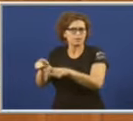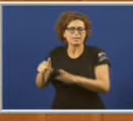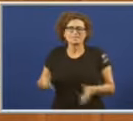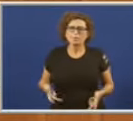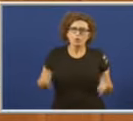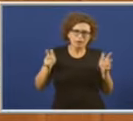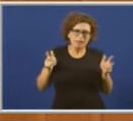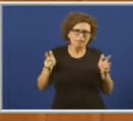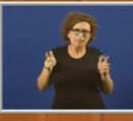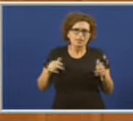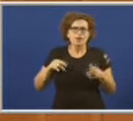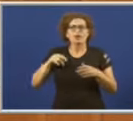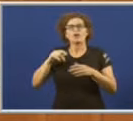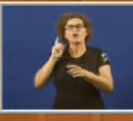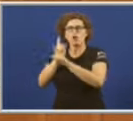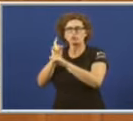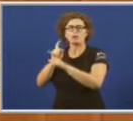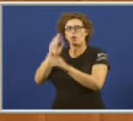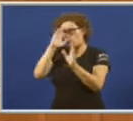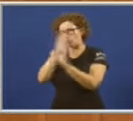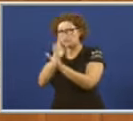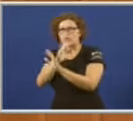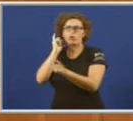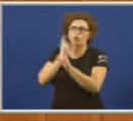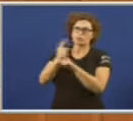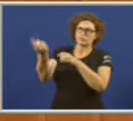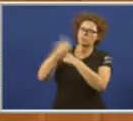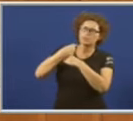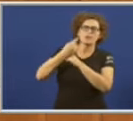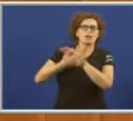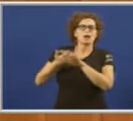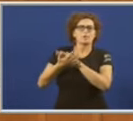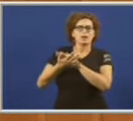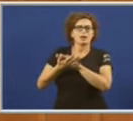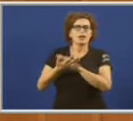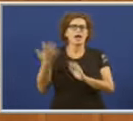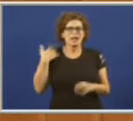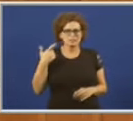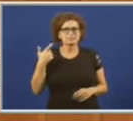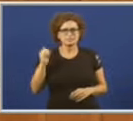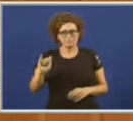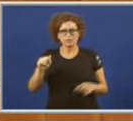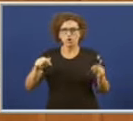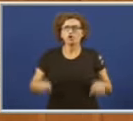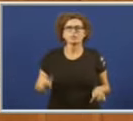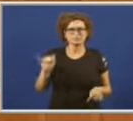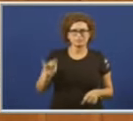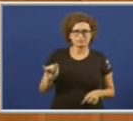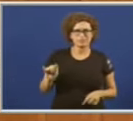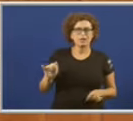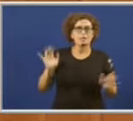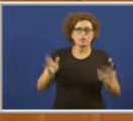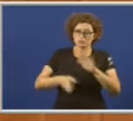democracia fronte á ocultación fronte á imposición dun relato falaz antes sí máis tamén máis hoxe por iso